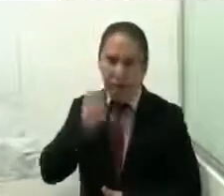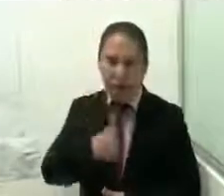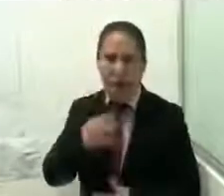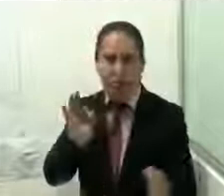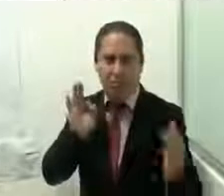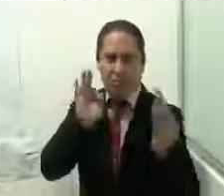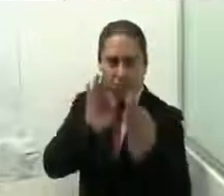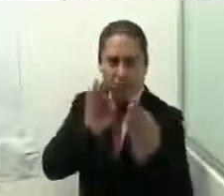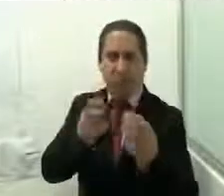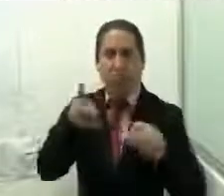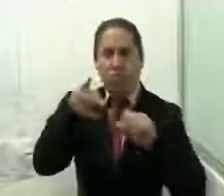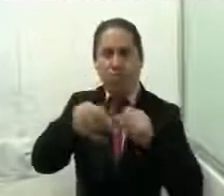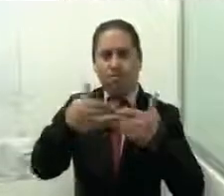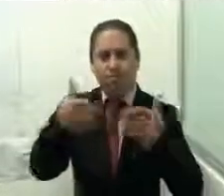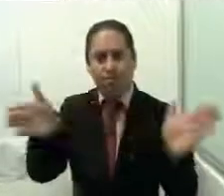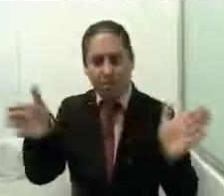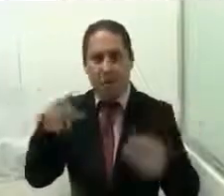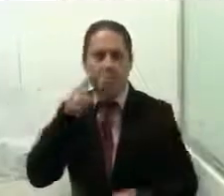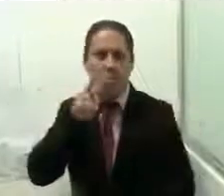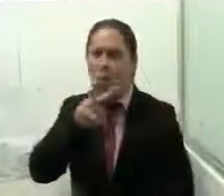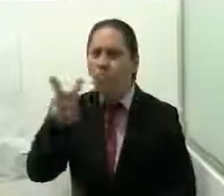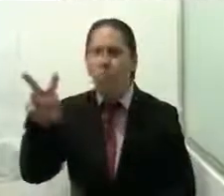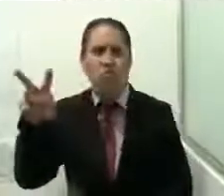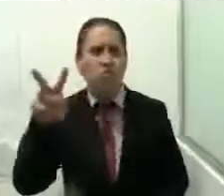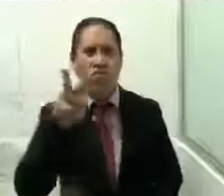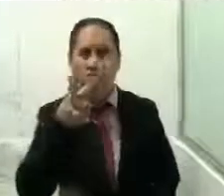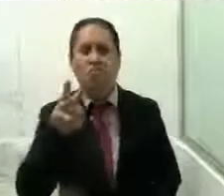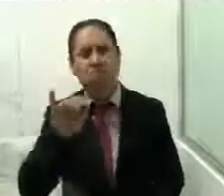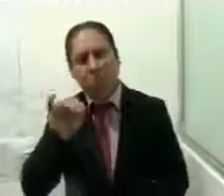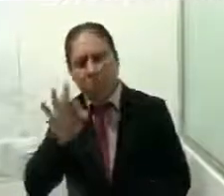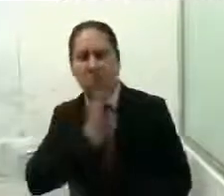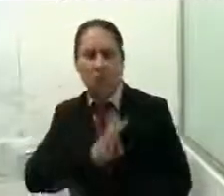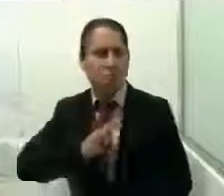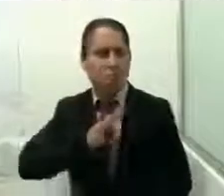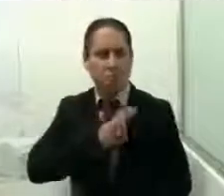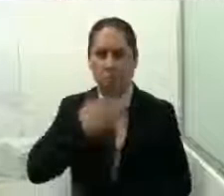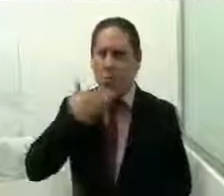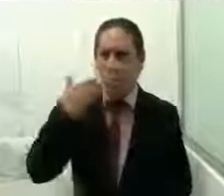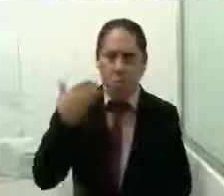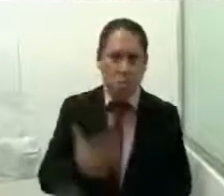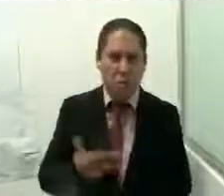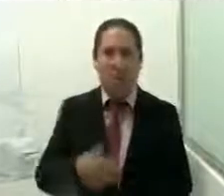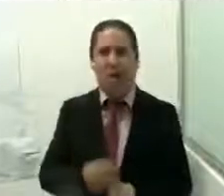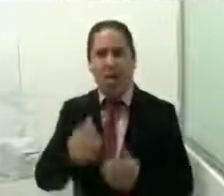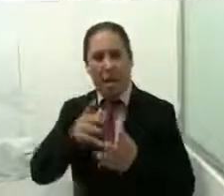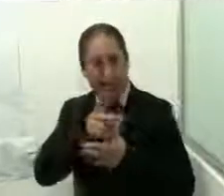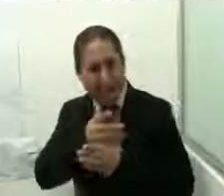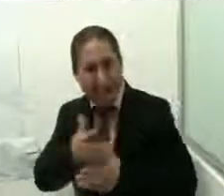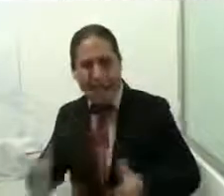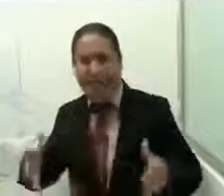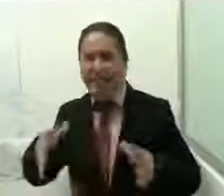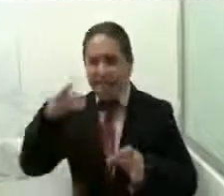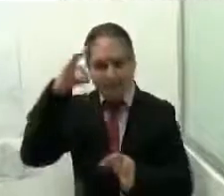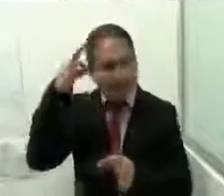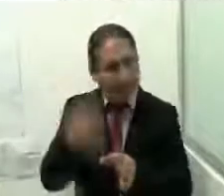la inauguración en el recorrido y quiero pues felicitar por ese gran acierto en la ciudad